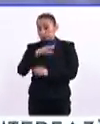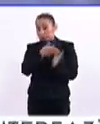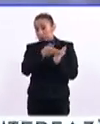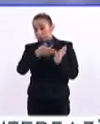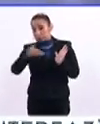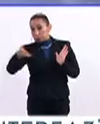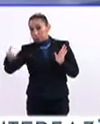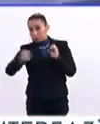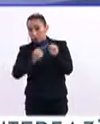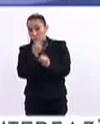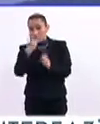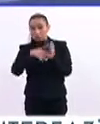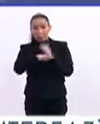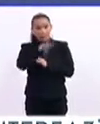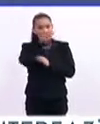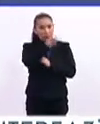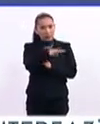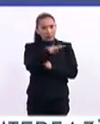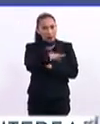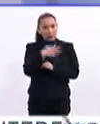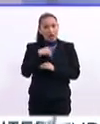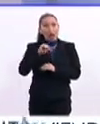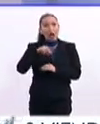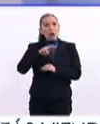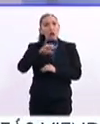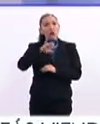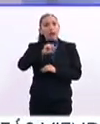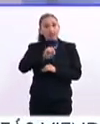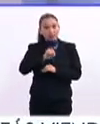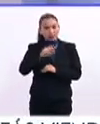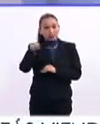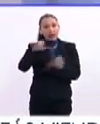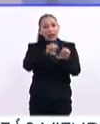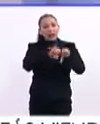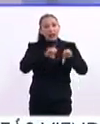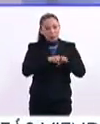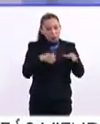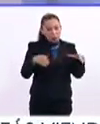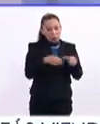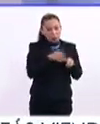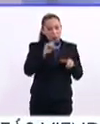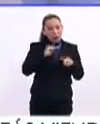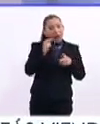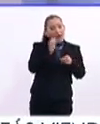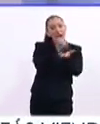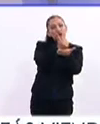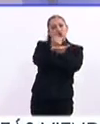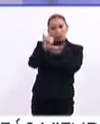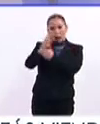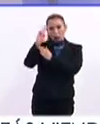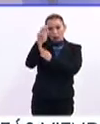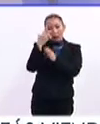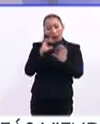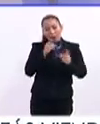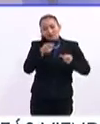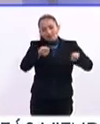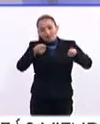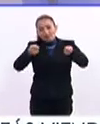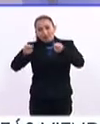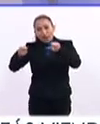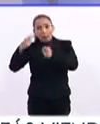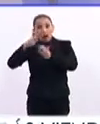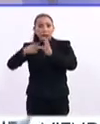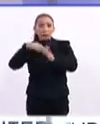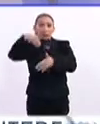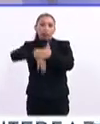durante todo este año 2019, la NUGES va a ser un equipo técnico para ir acompañando a esas universidades, para que